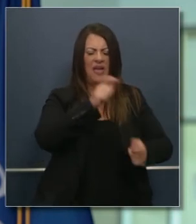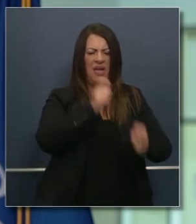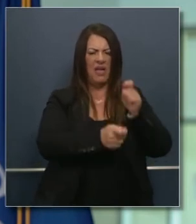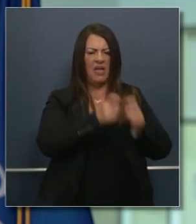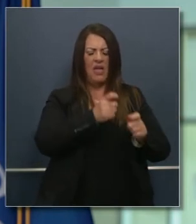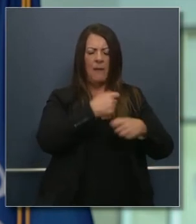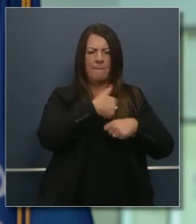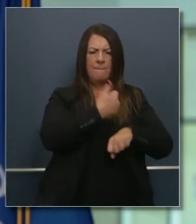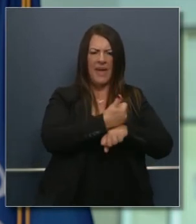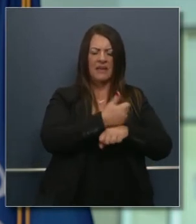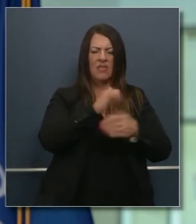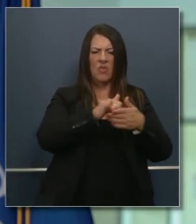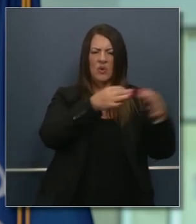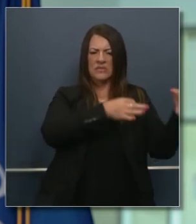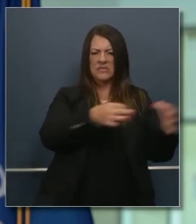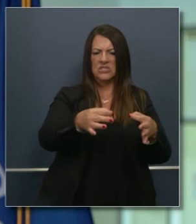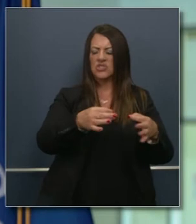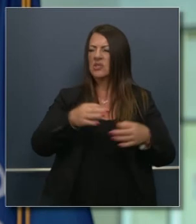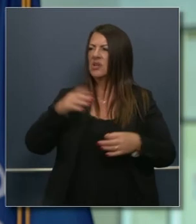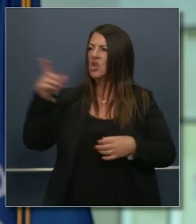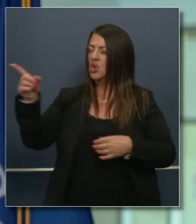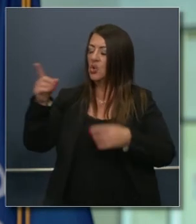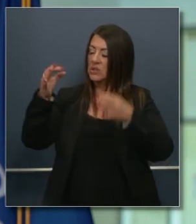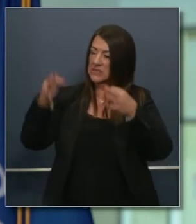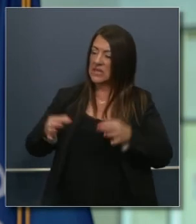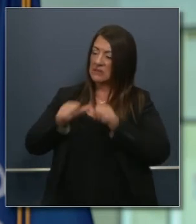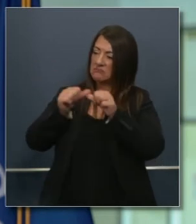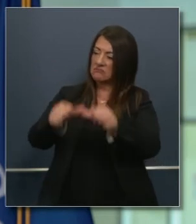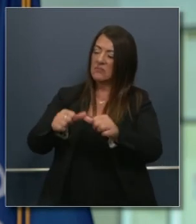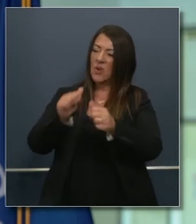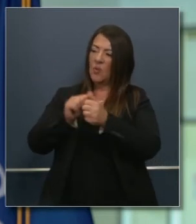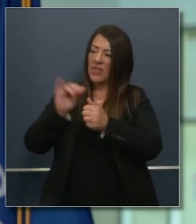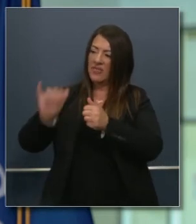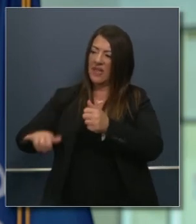propuestas que van de estado a estado y las consecuencias